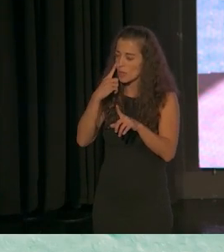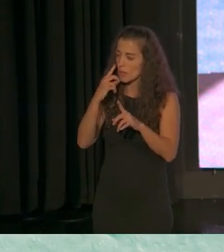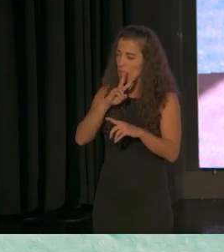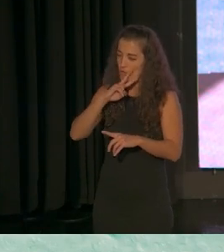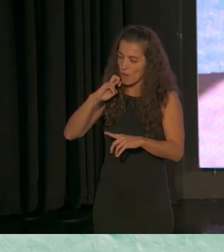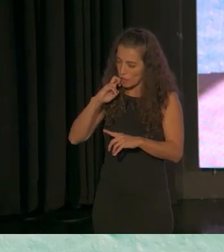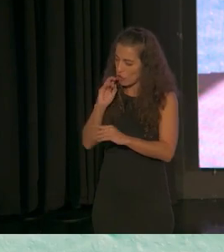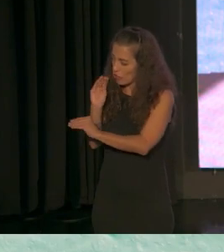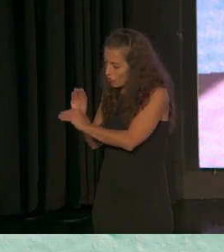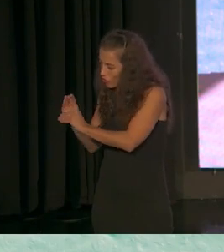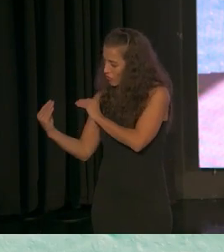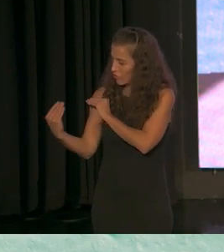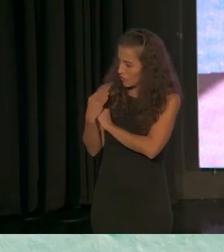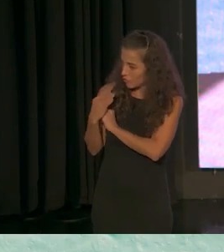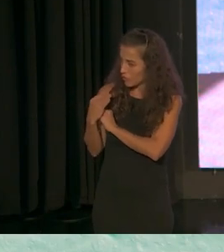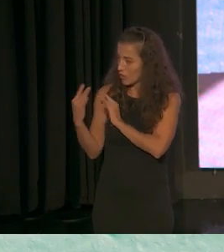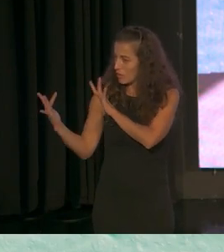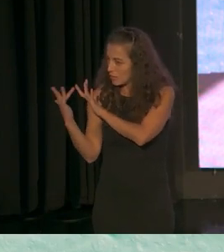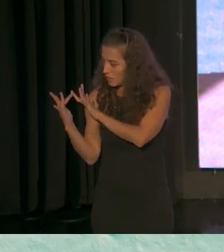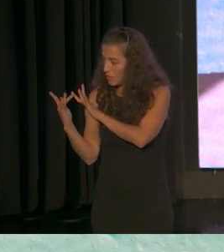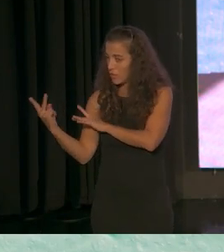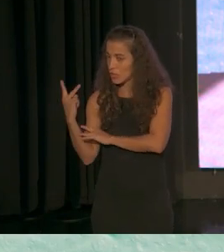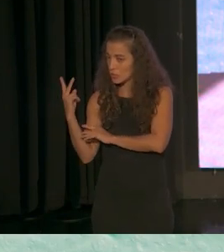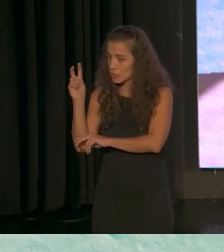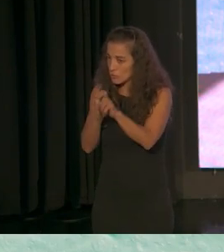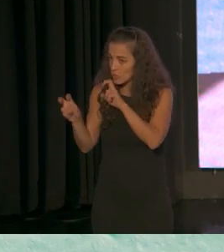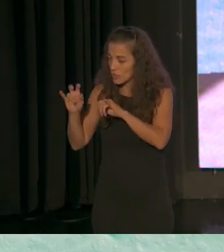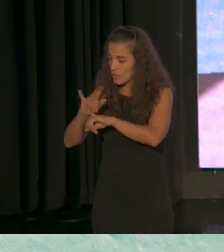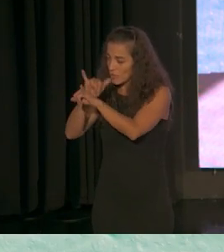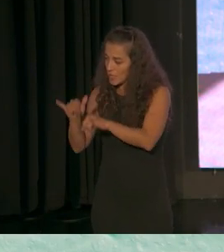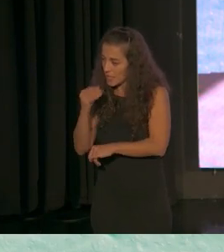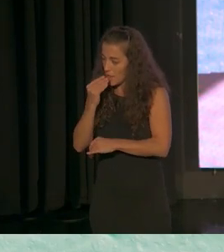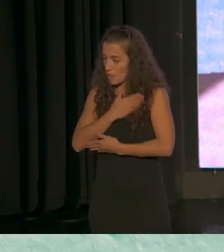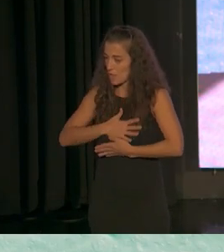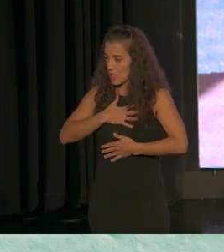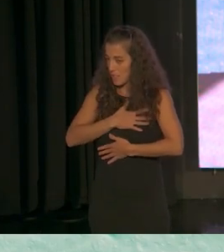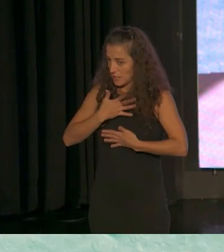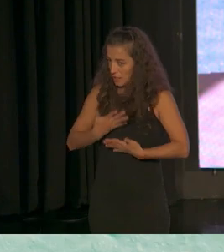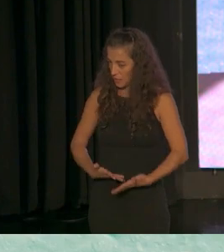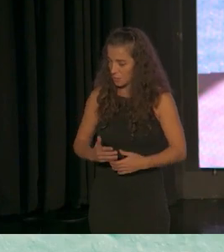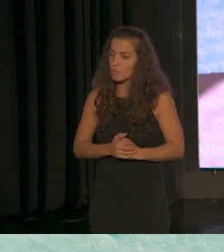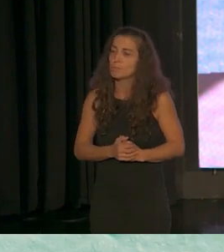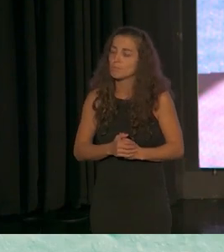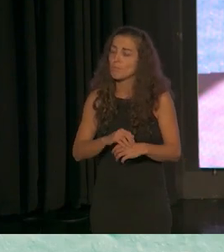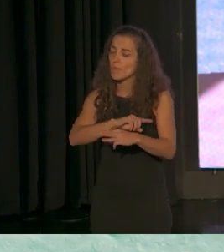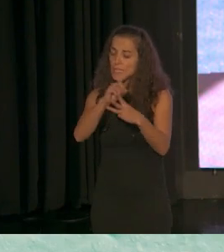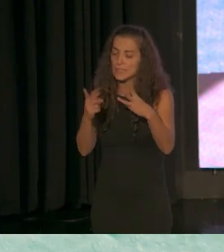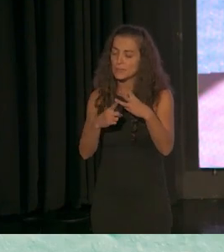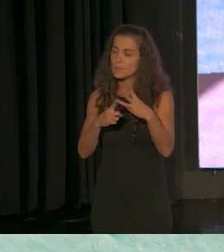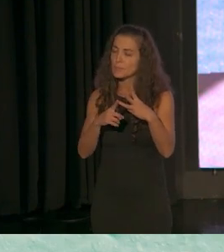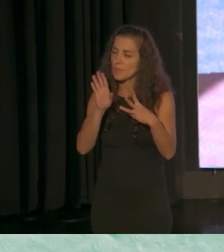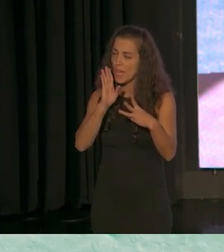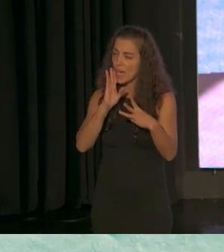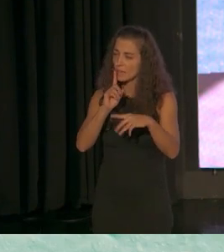estar el uno con el otro y en ese sentido buscar su propia felicidad y bienestar un tercer aspecto es